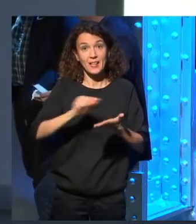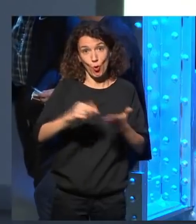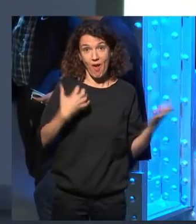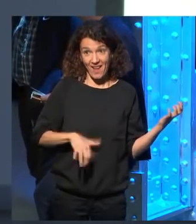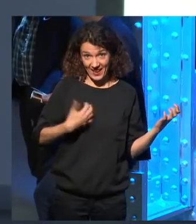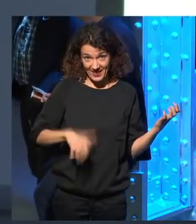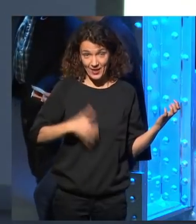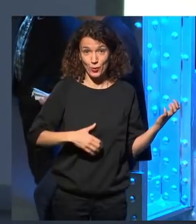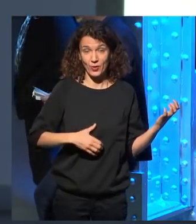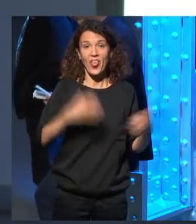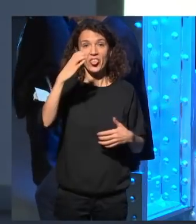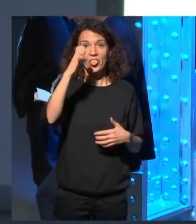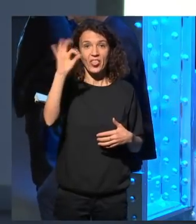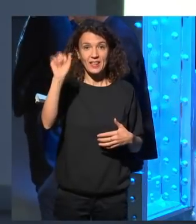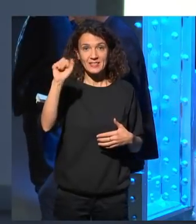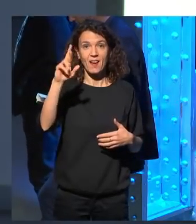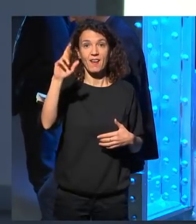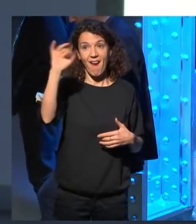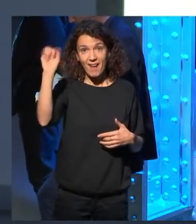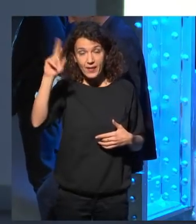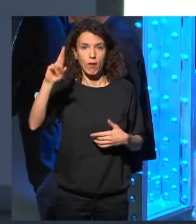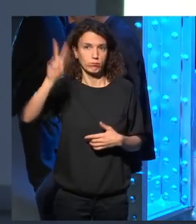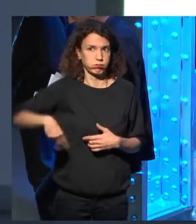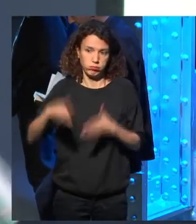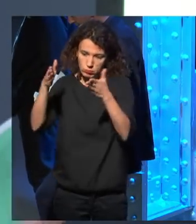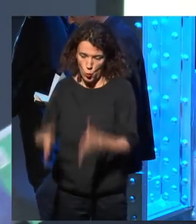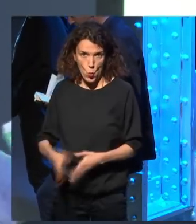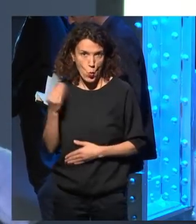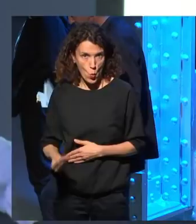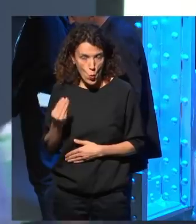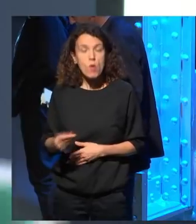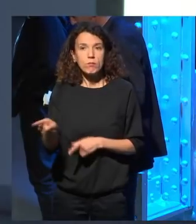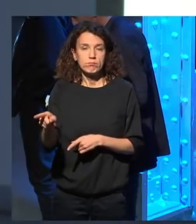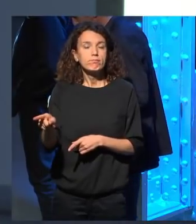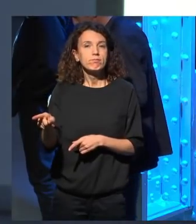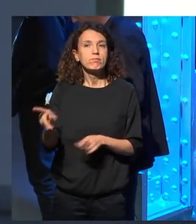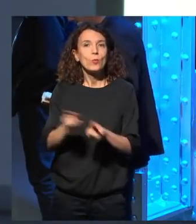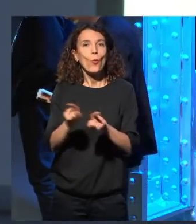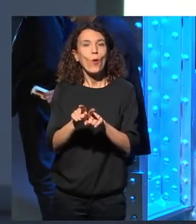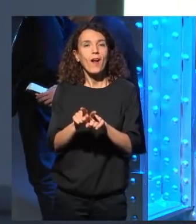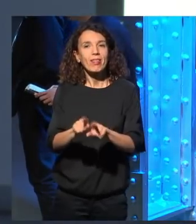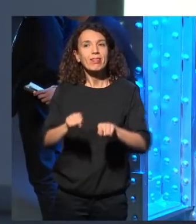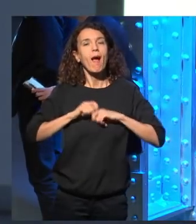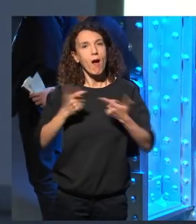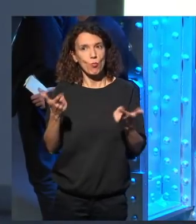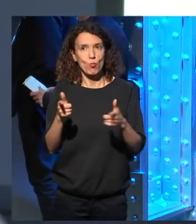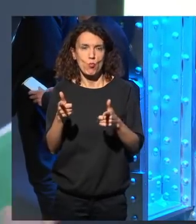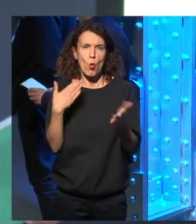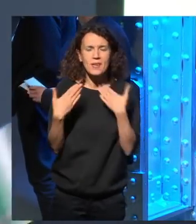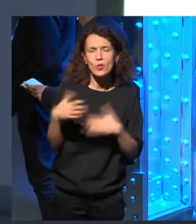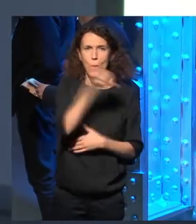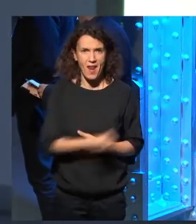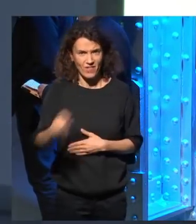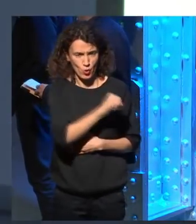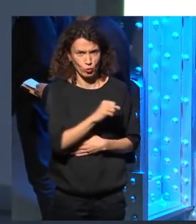argentino César Aira, el maestro Aira. Que, bueno, pues nos va a regalar segurísimo una conversación